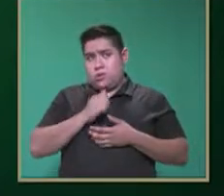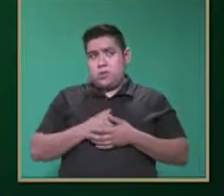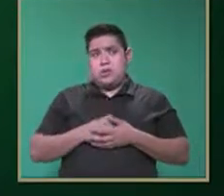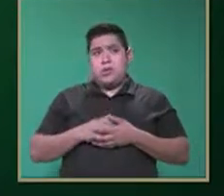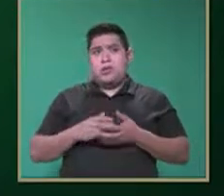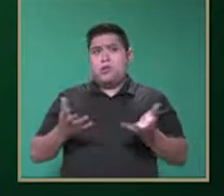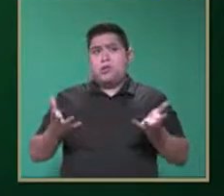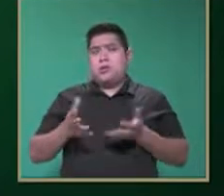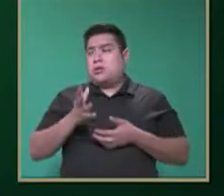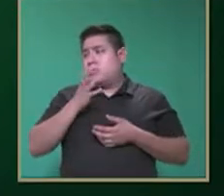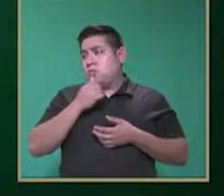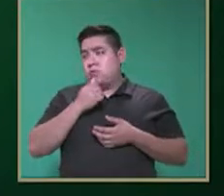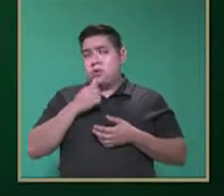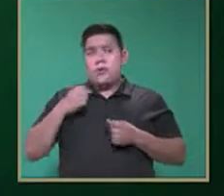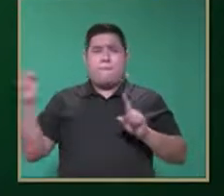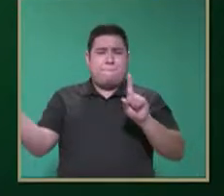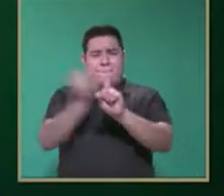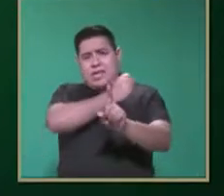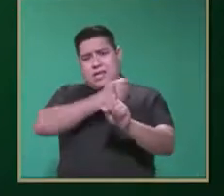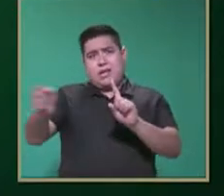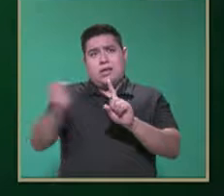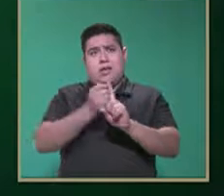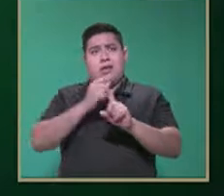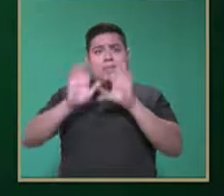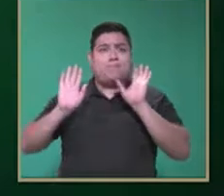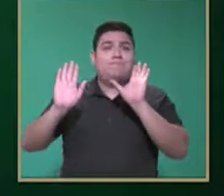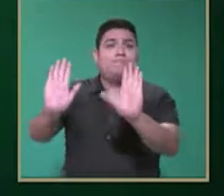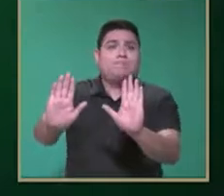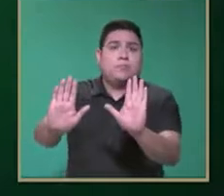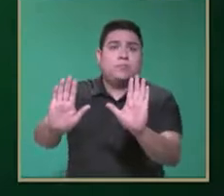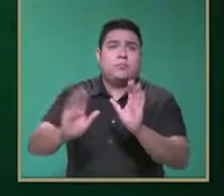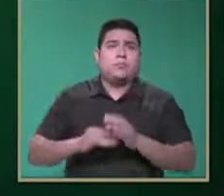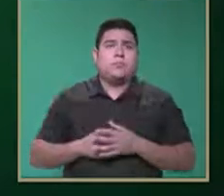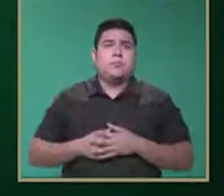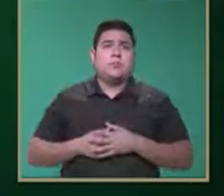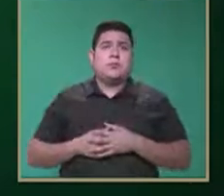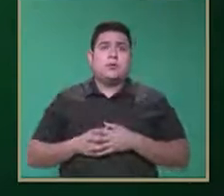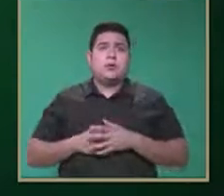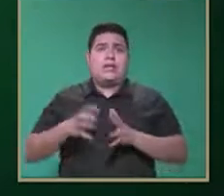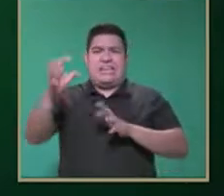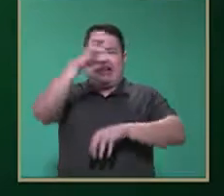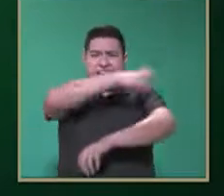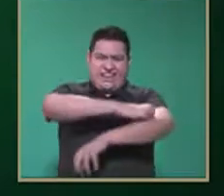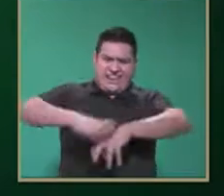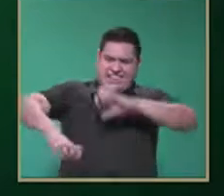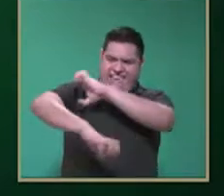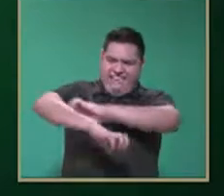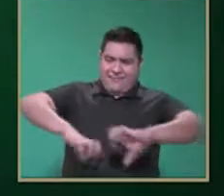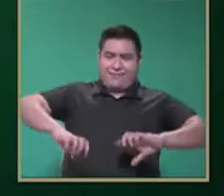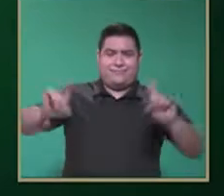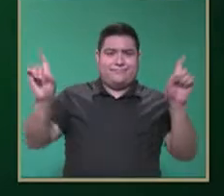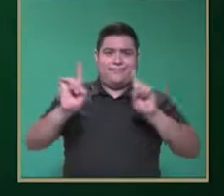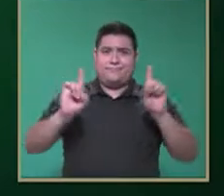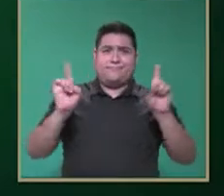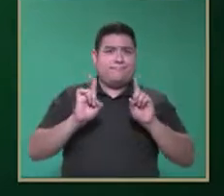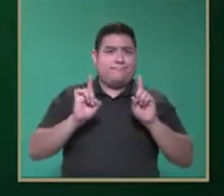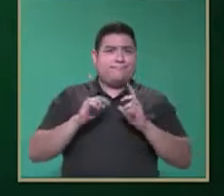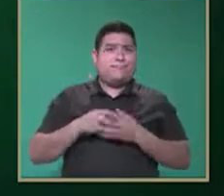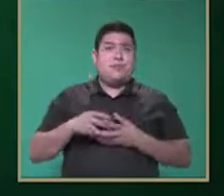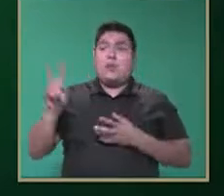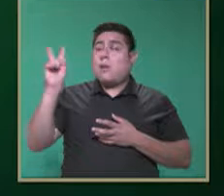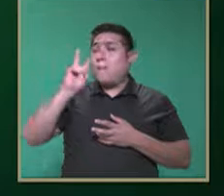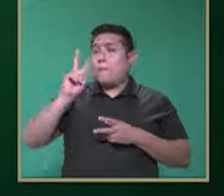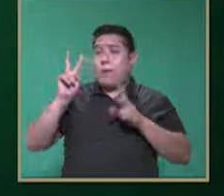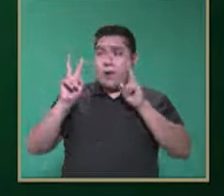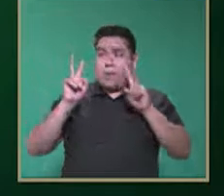que no podemos realizar es pegar, empujar y arañar, ¿verdad? Exactamente. Vemos